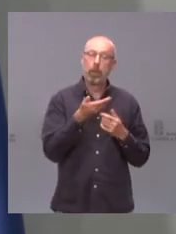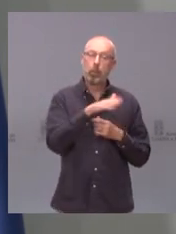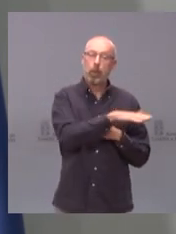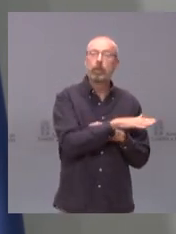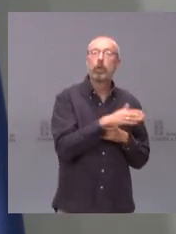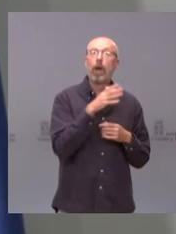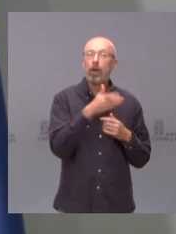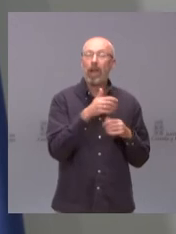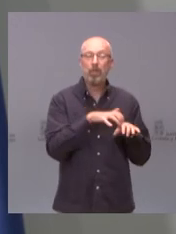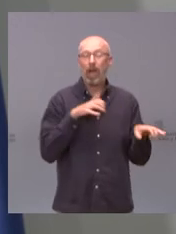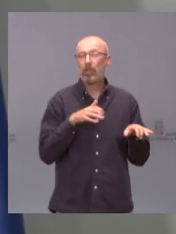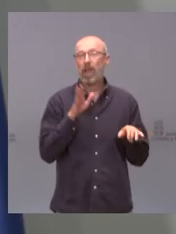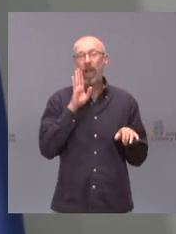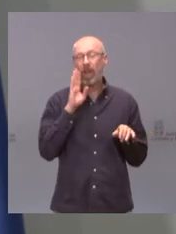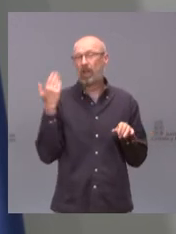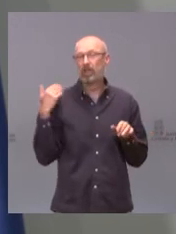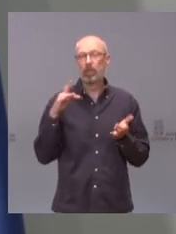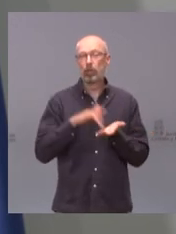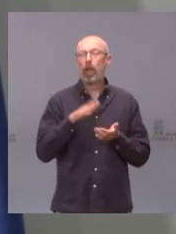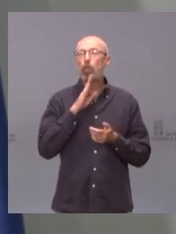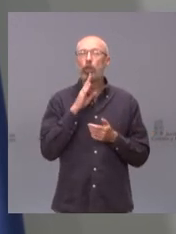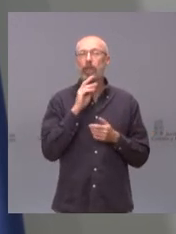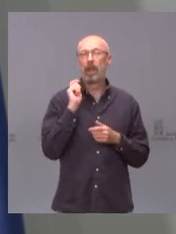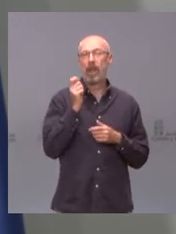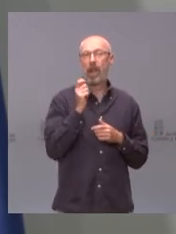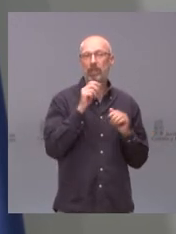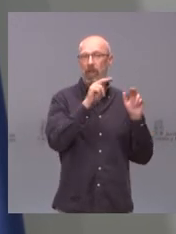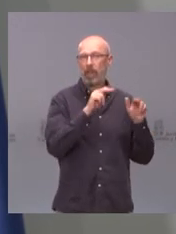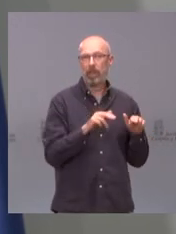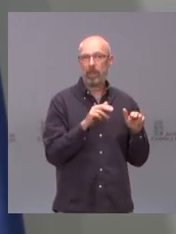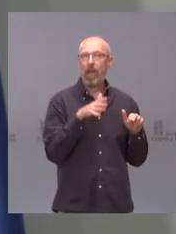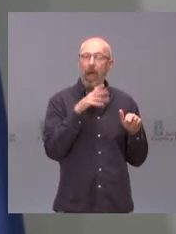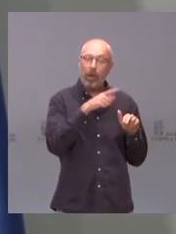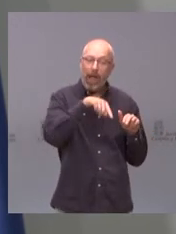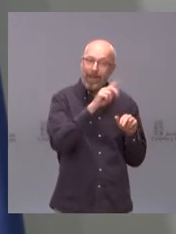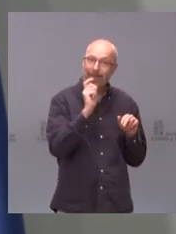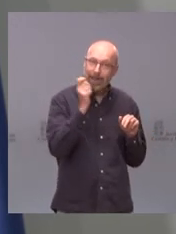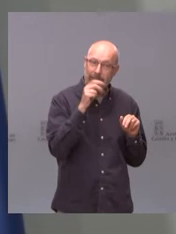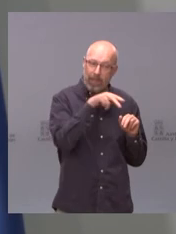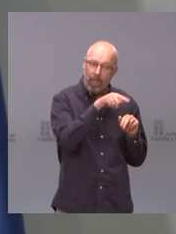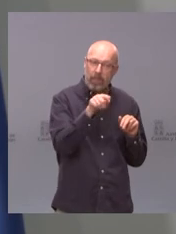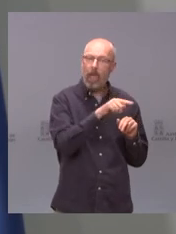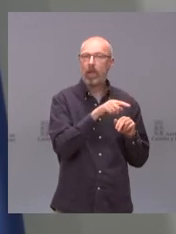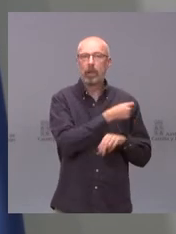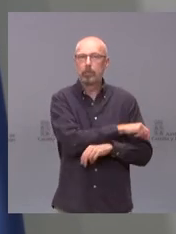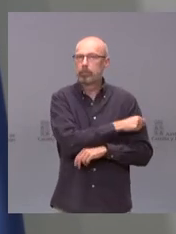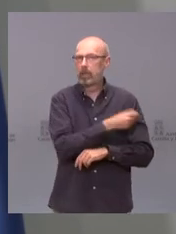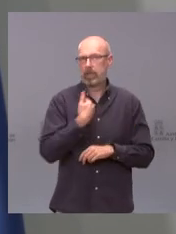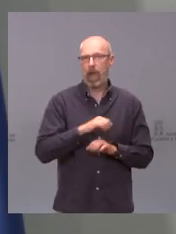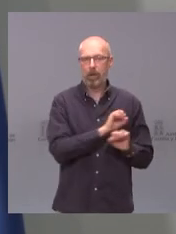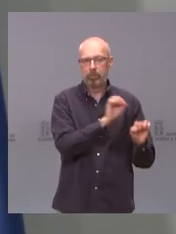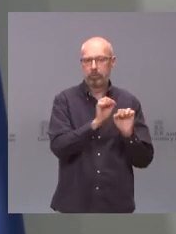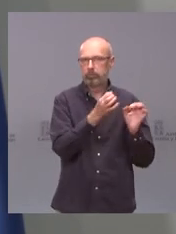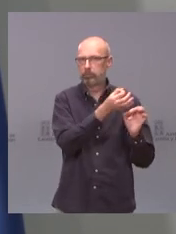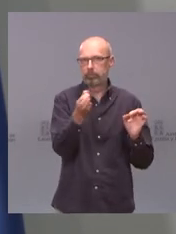están todos ellos inmunizados porque son donde la transmisión es más fácil por tanto nosotros esperamos una nueva ola sí